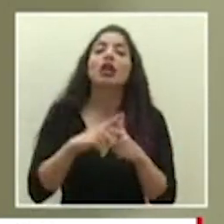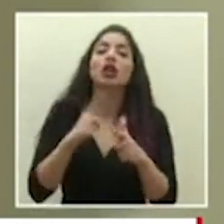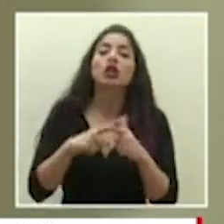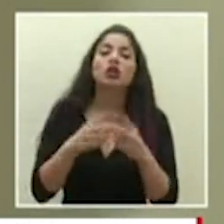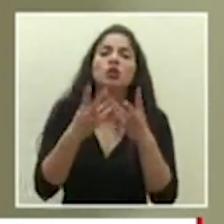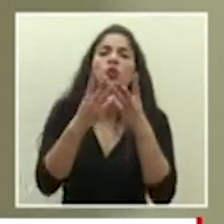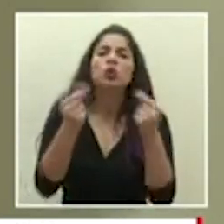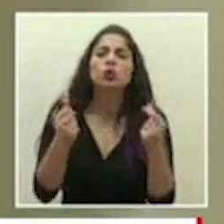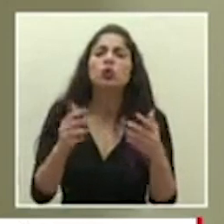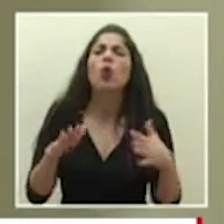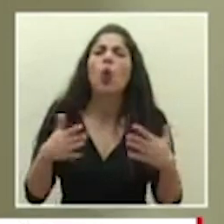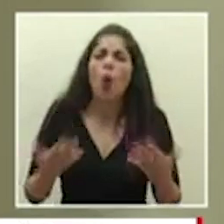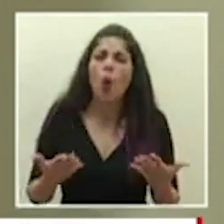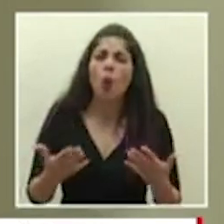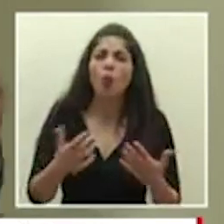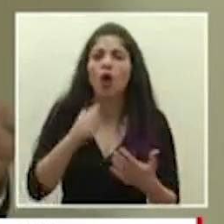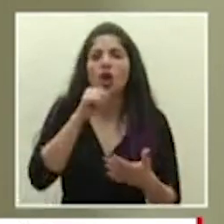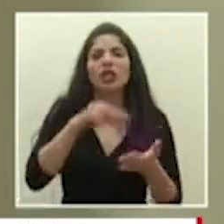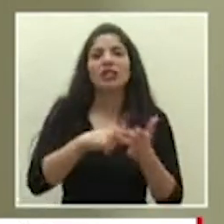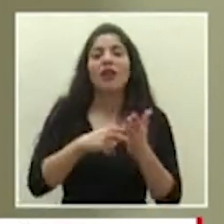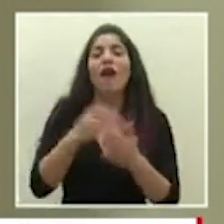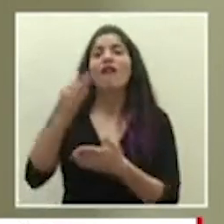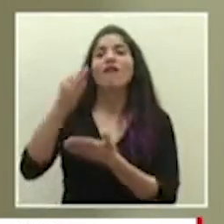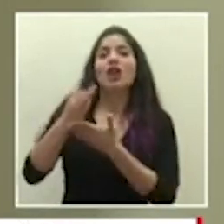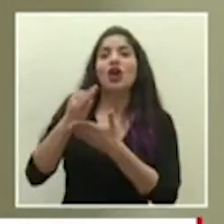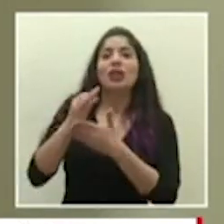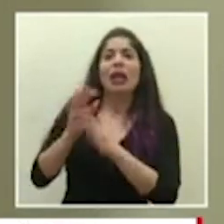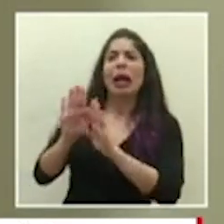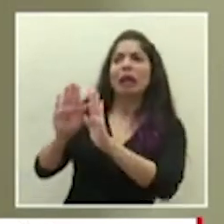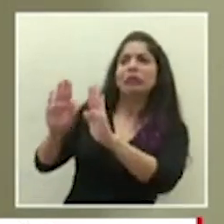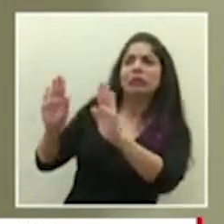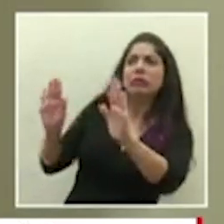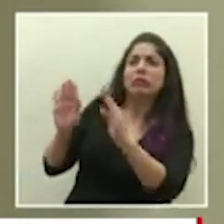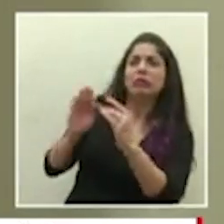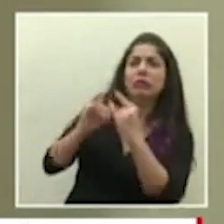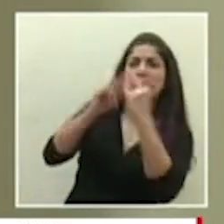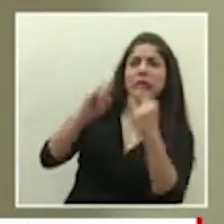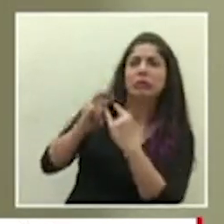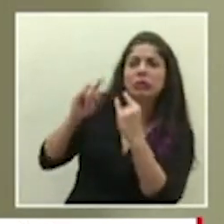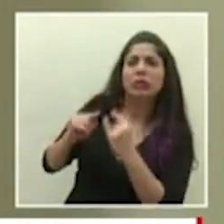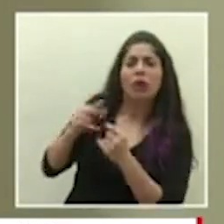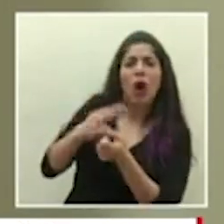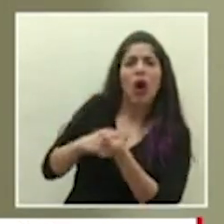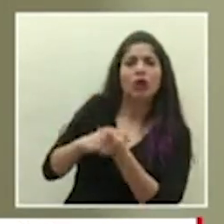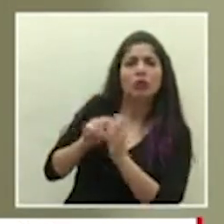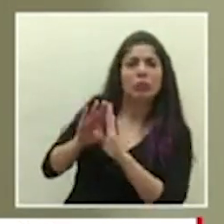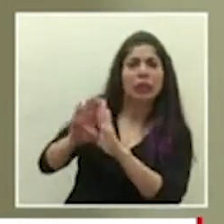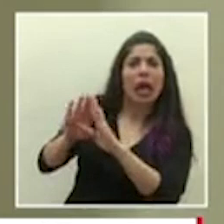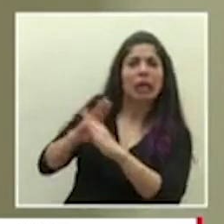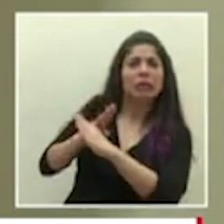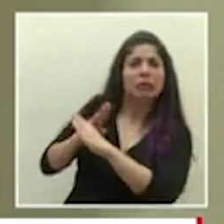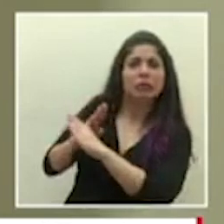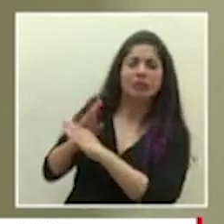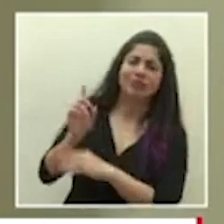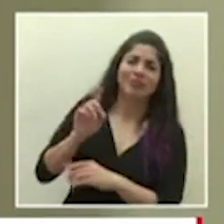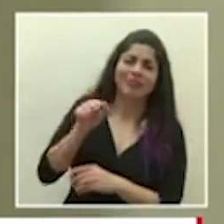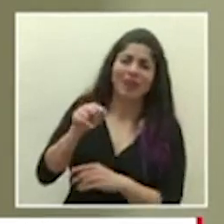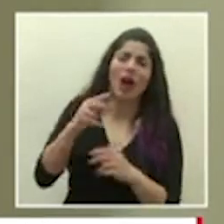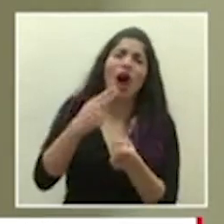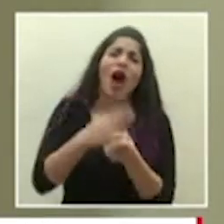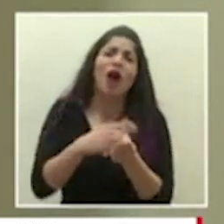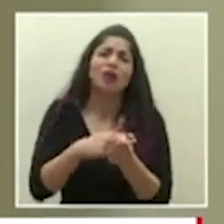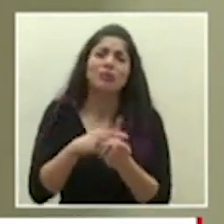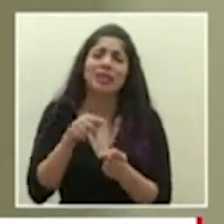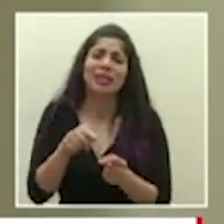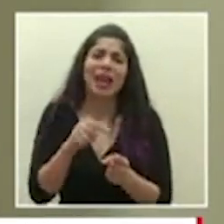solución no es cubrir toda la frontera con hospitales campaña esos hospitales de todas maneras no